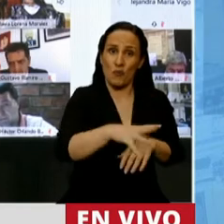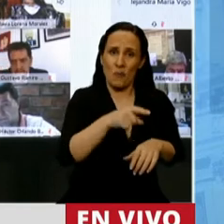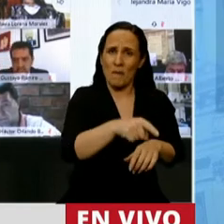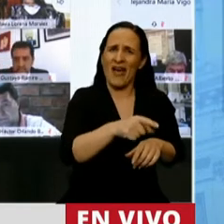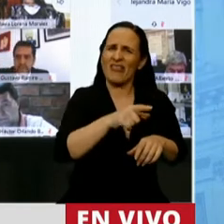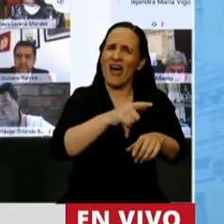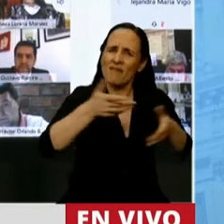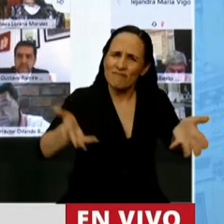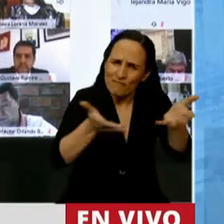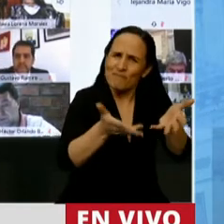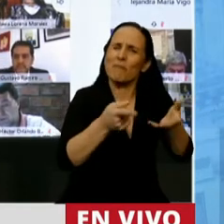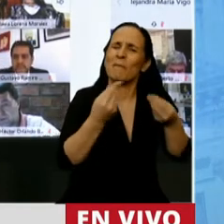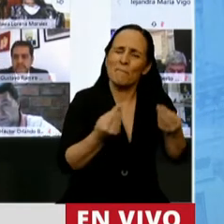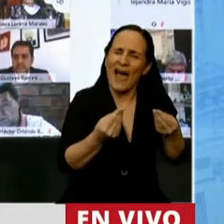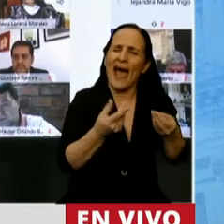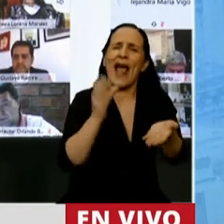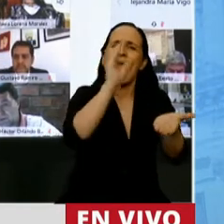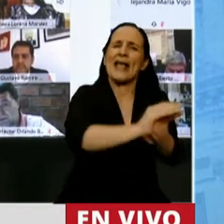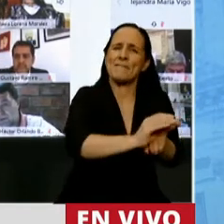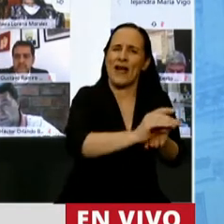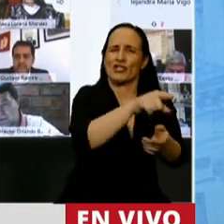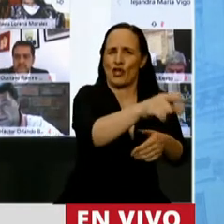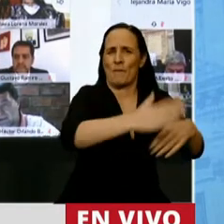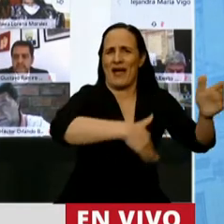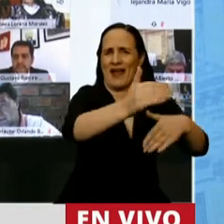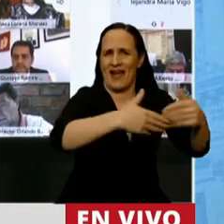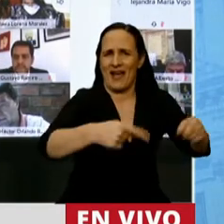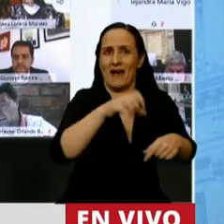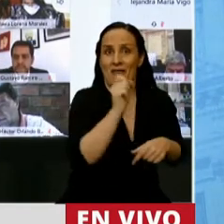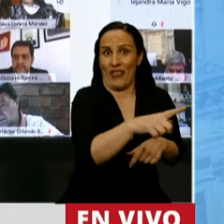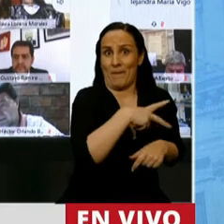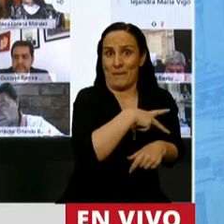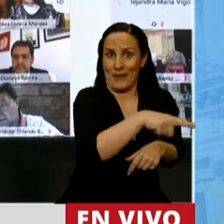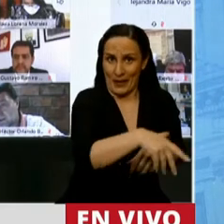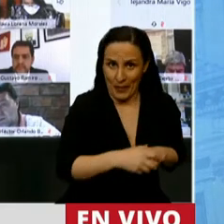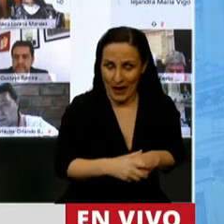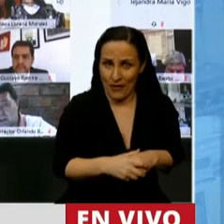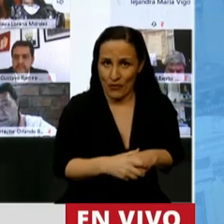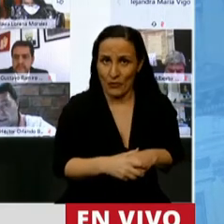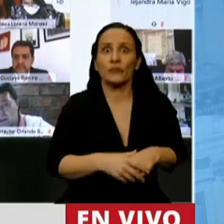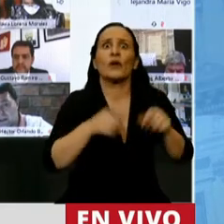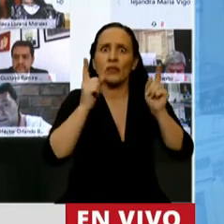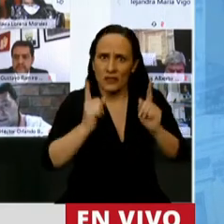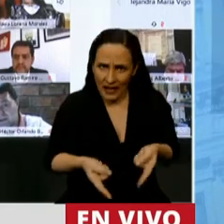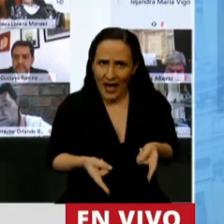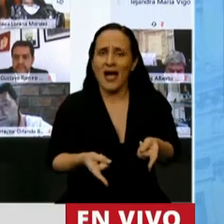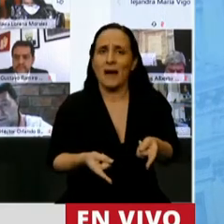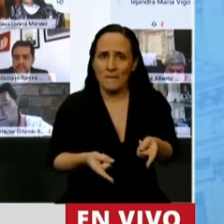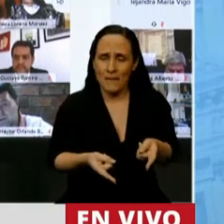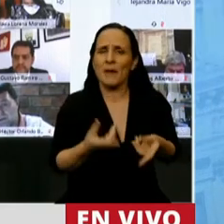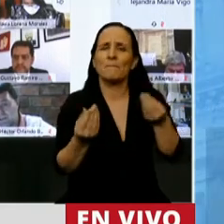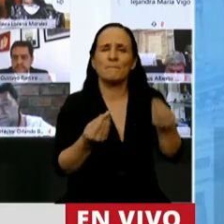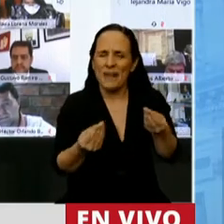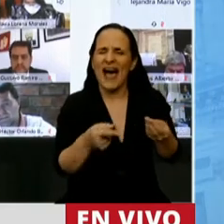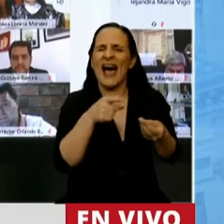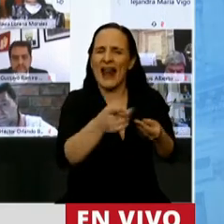estímulo especial para cada inversión en la construcción en el sector privado. También con un blanqueo para que se